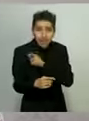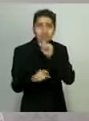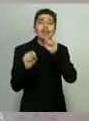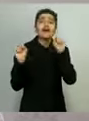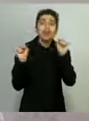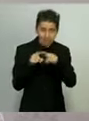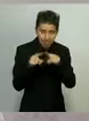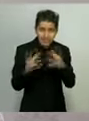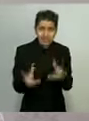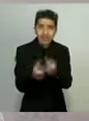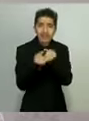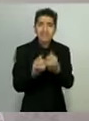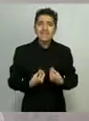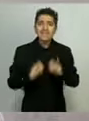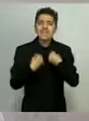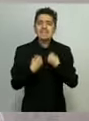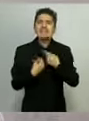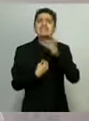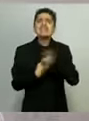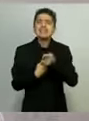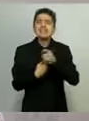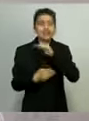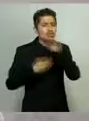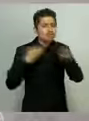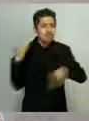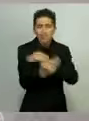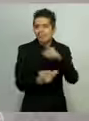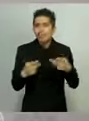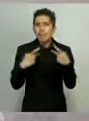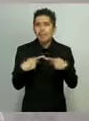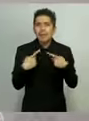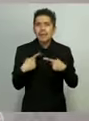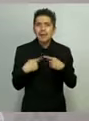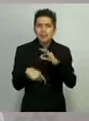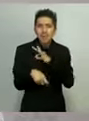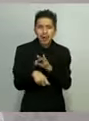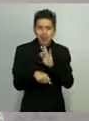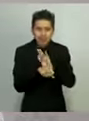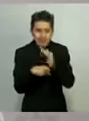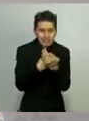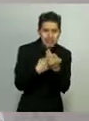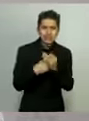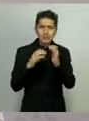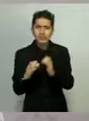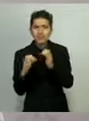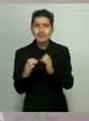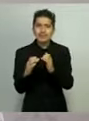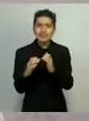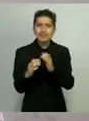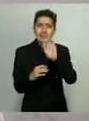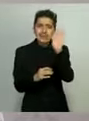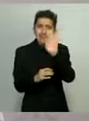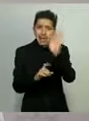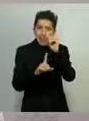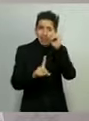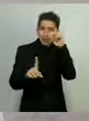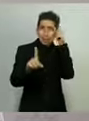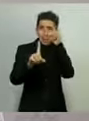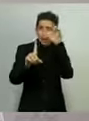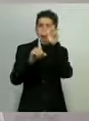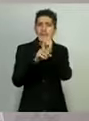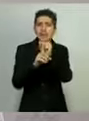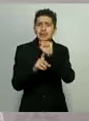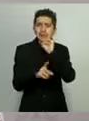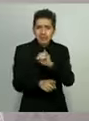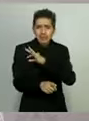salvar vidas está en manos de todos y solo lo vamos a lograr si cada uno le entramos